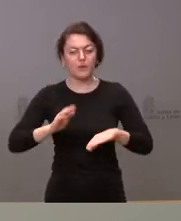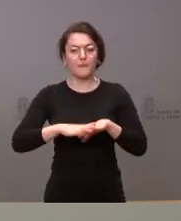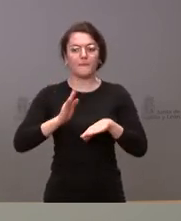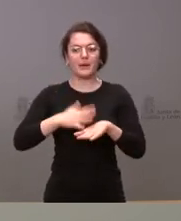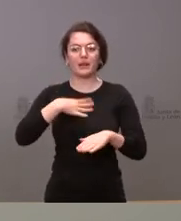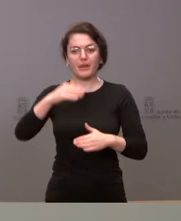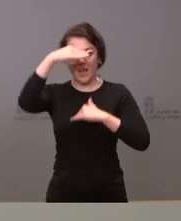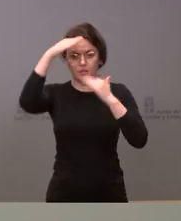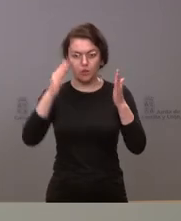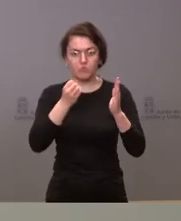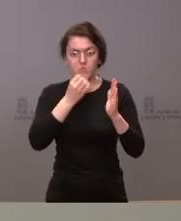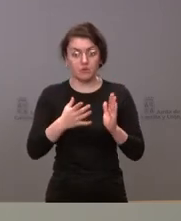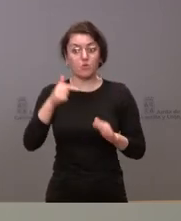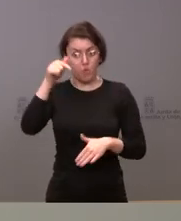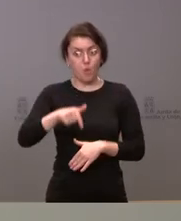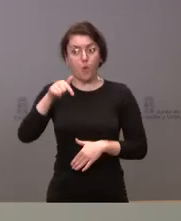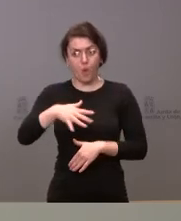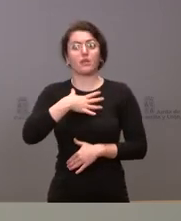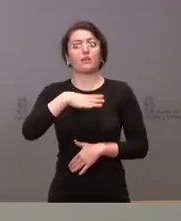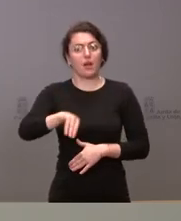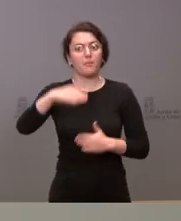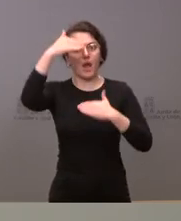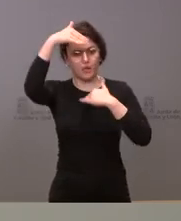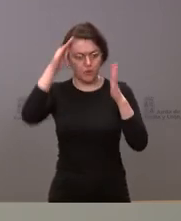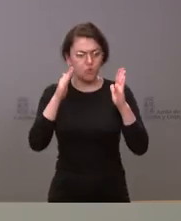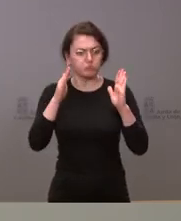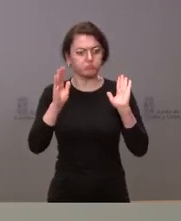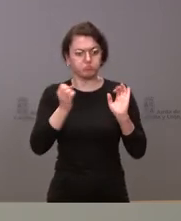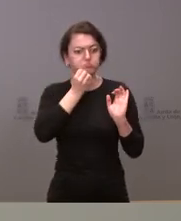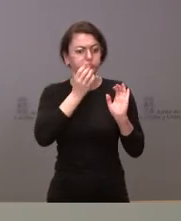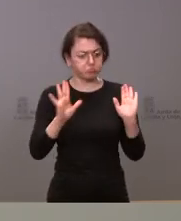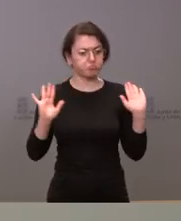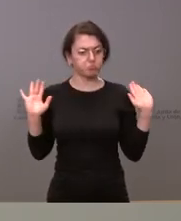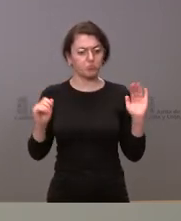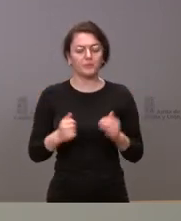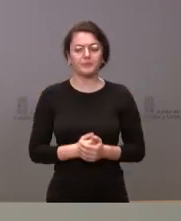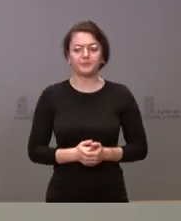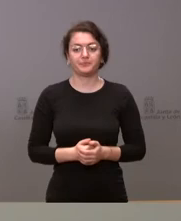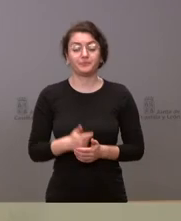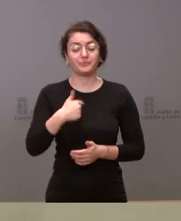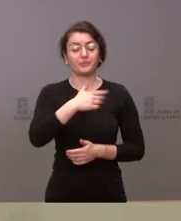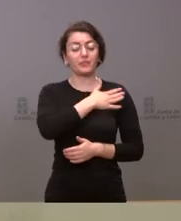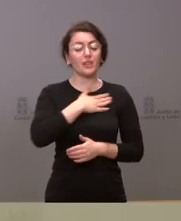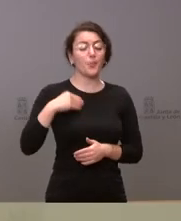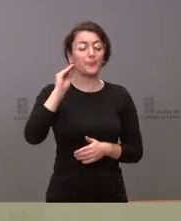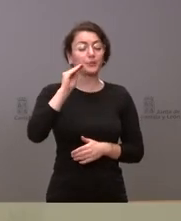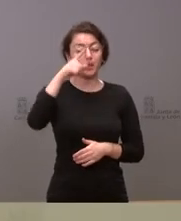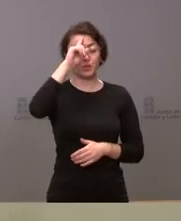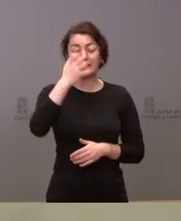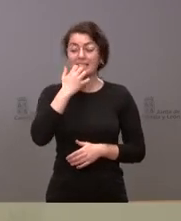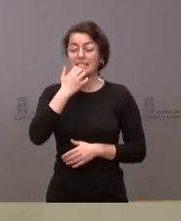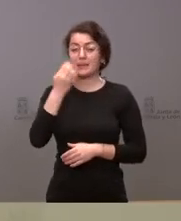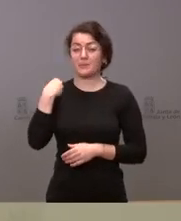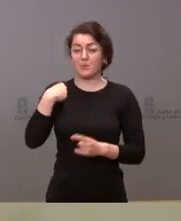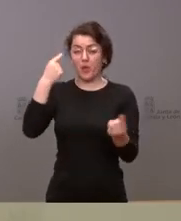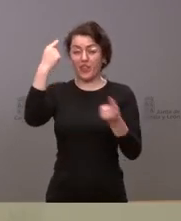a día de hoy estamos consiguiendo hacer con cierto éxito yo quería preguntarle no sé si los datos provincializados de